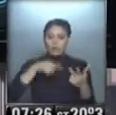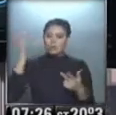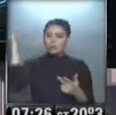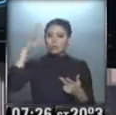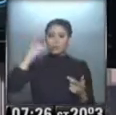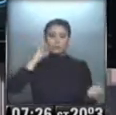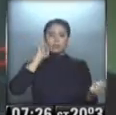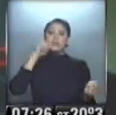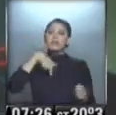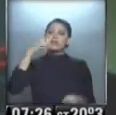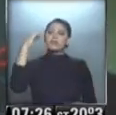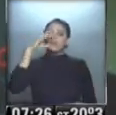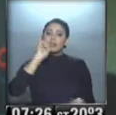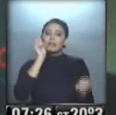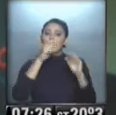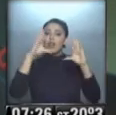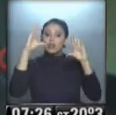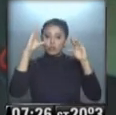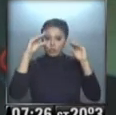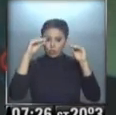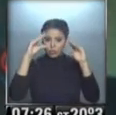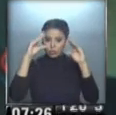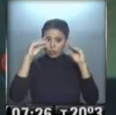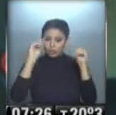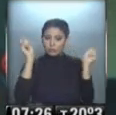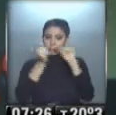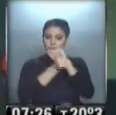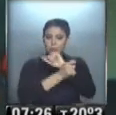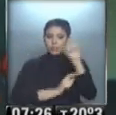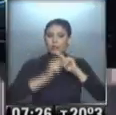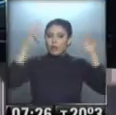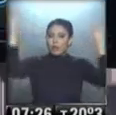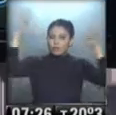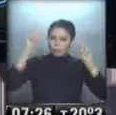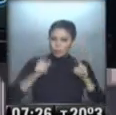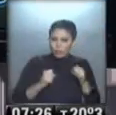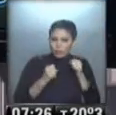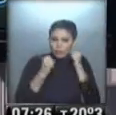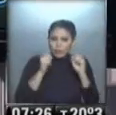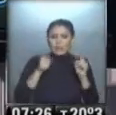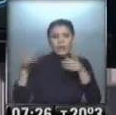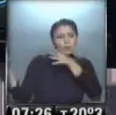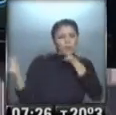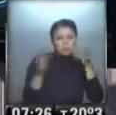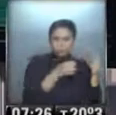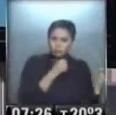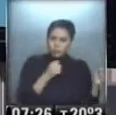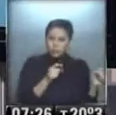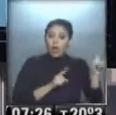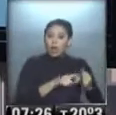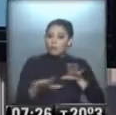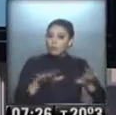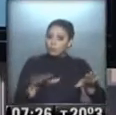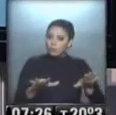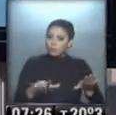transformar durante la noche algunas tormentas bastante fuertes con ráfagas de viento, por momentos